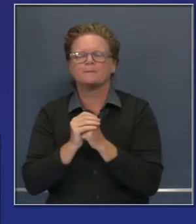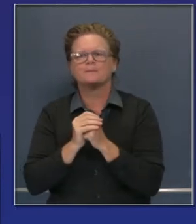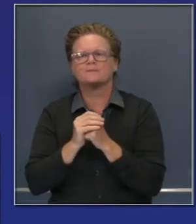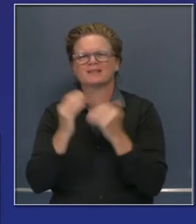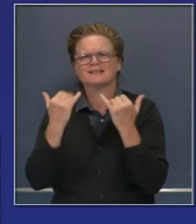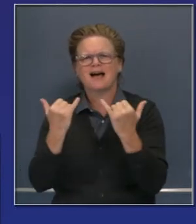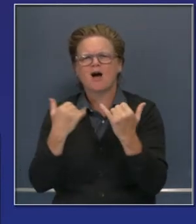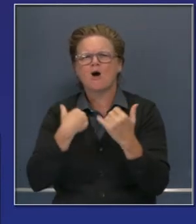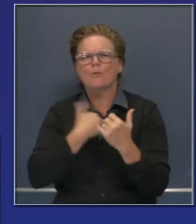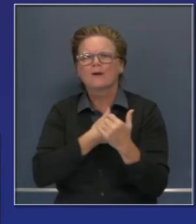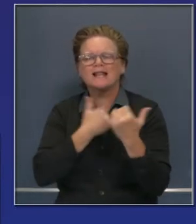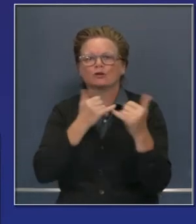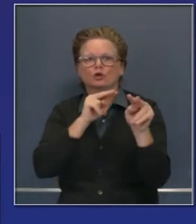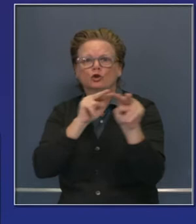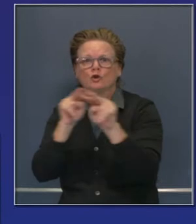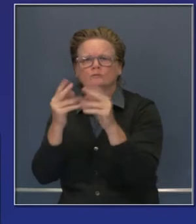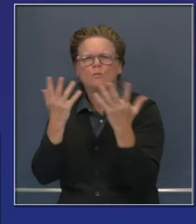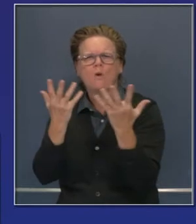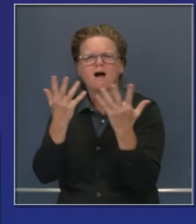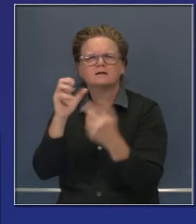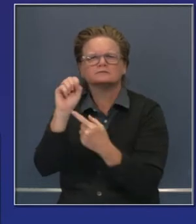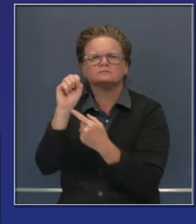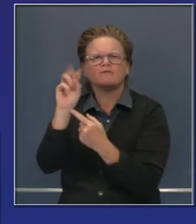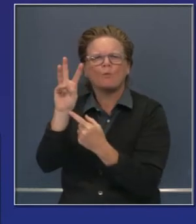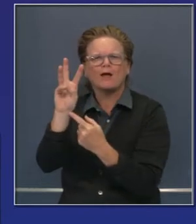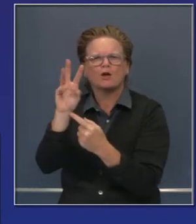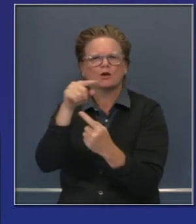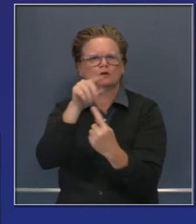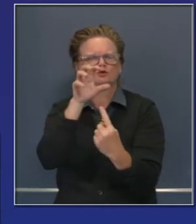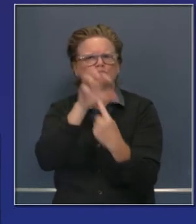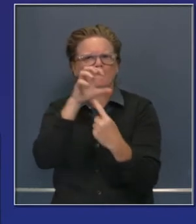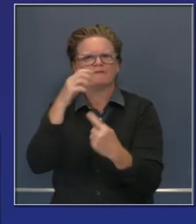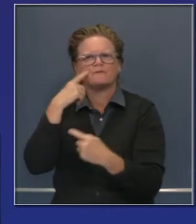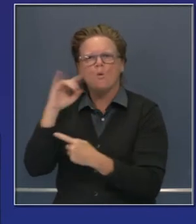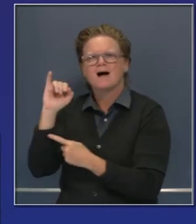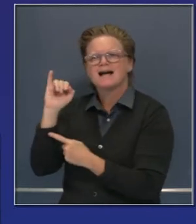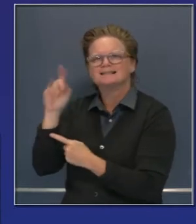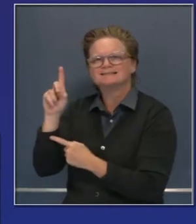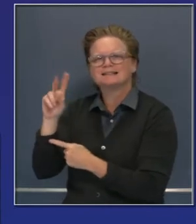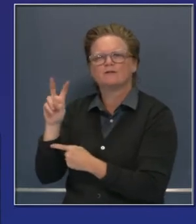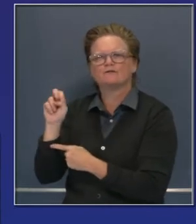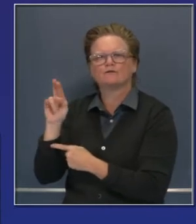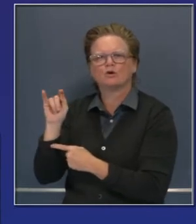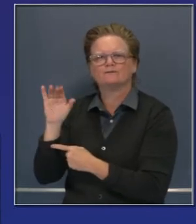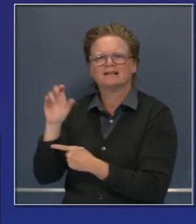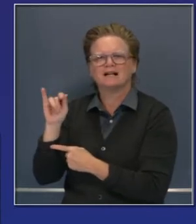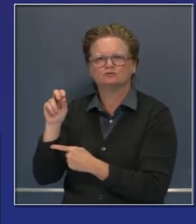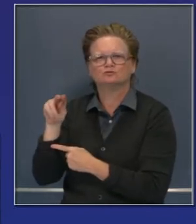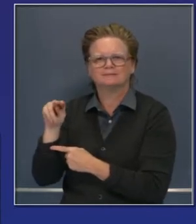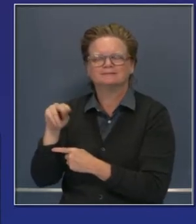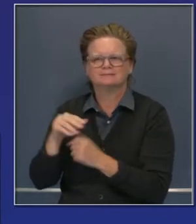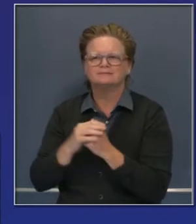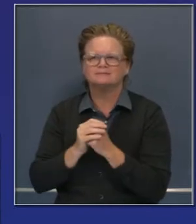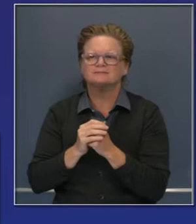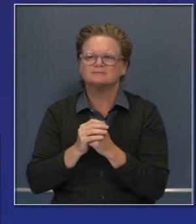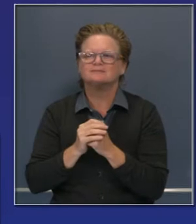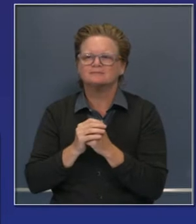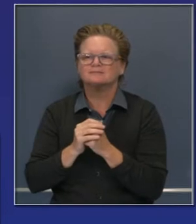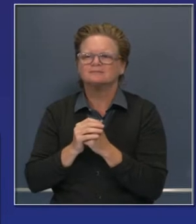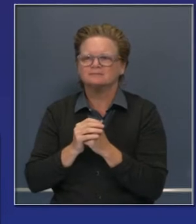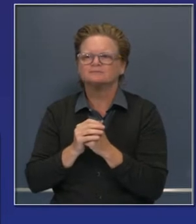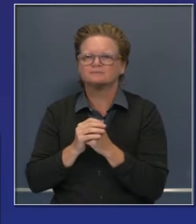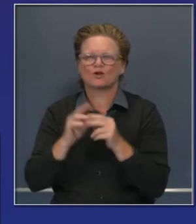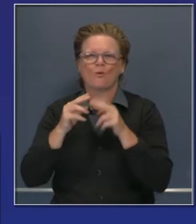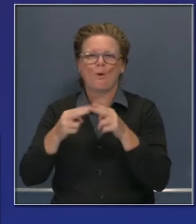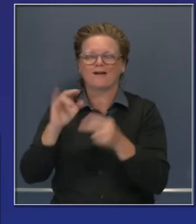probamos, pusimos a la prueba. Y hay un programa que se llama IDM, que procesará un 90%